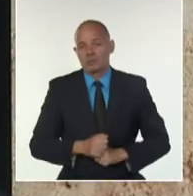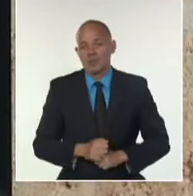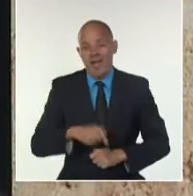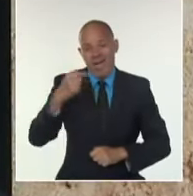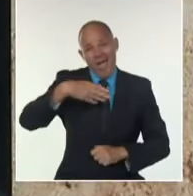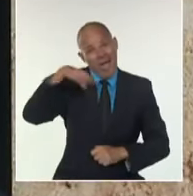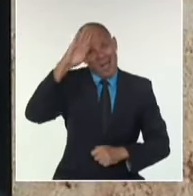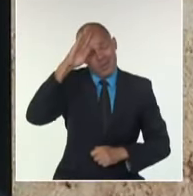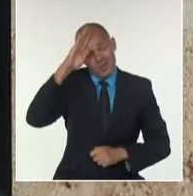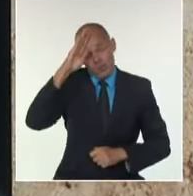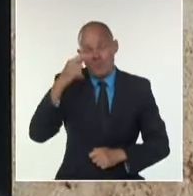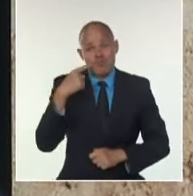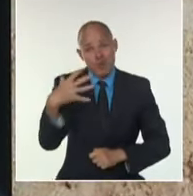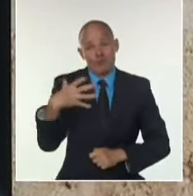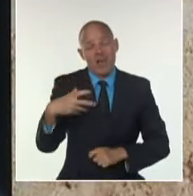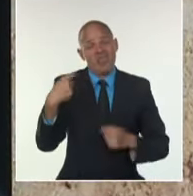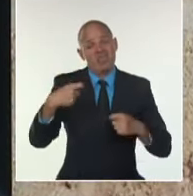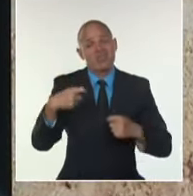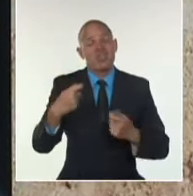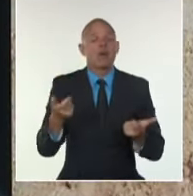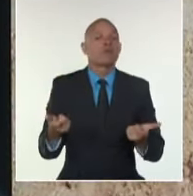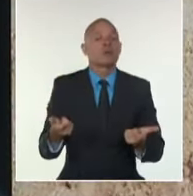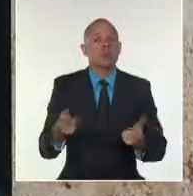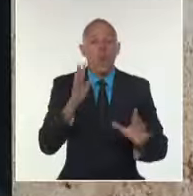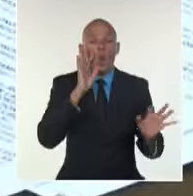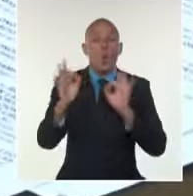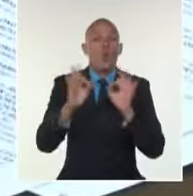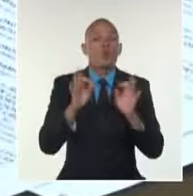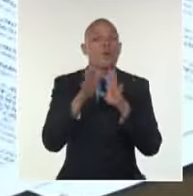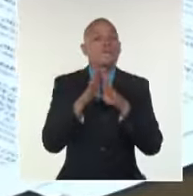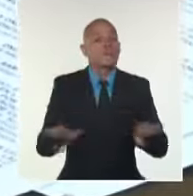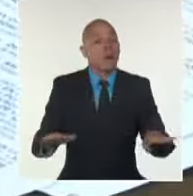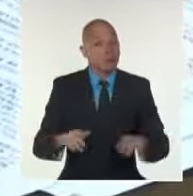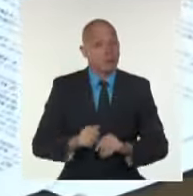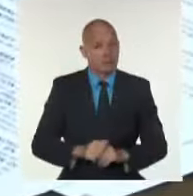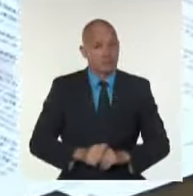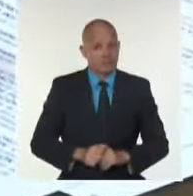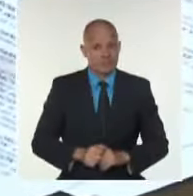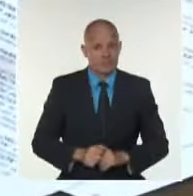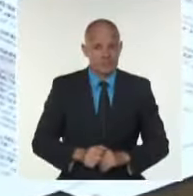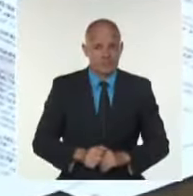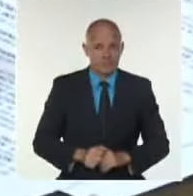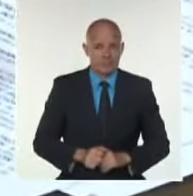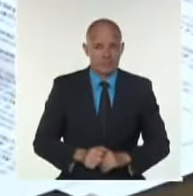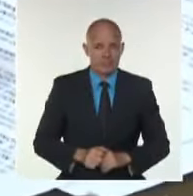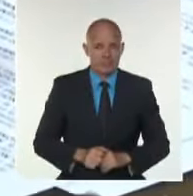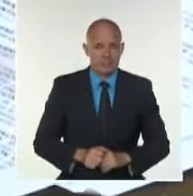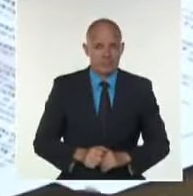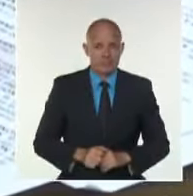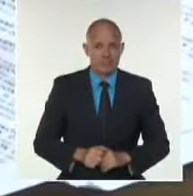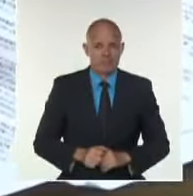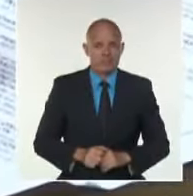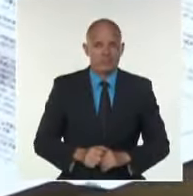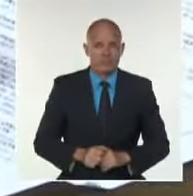conquista derivada del cumplimiento de la legalidad socialista. Manuel Alejandro Reyes para el Canal Cubano de Noticias.